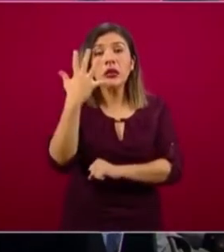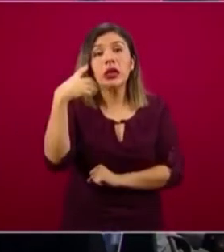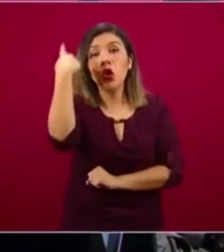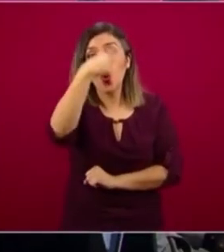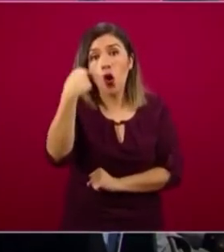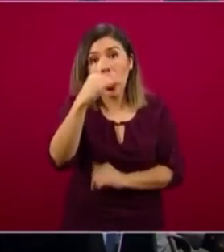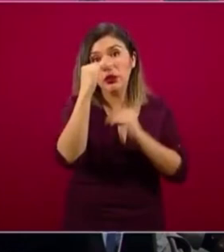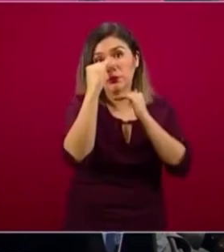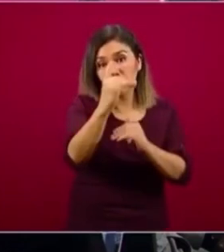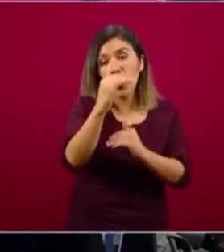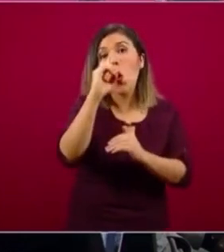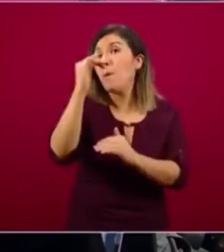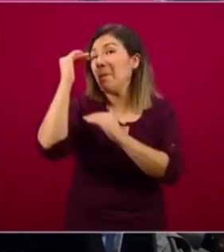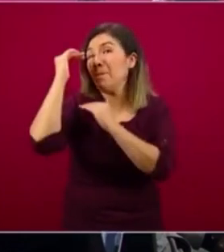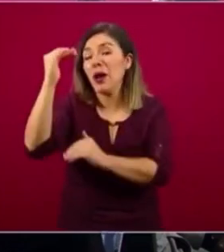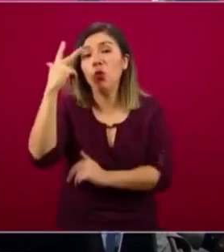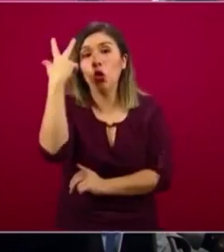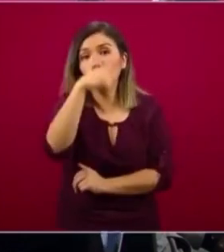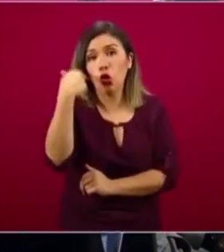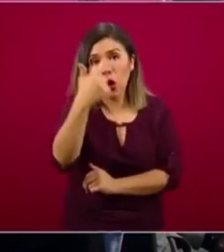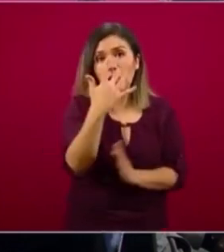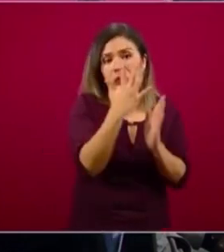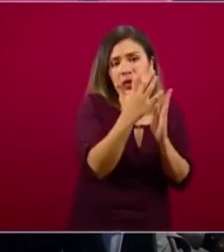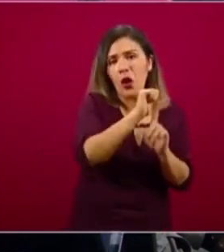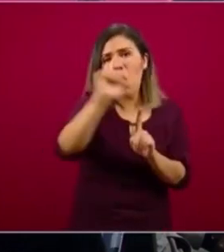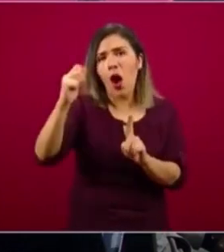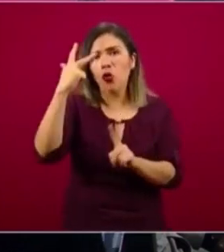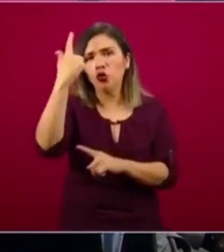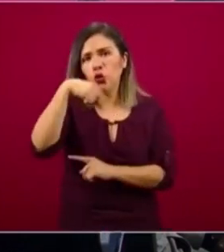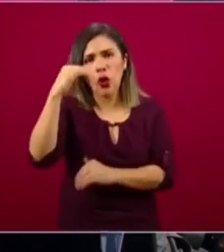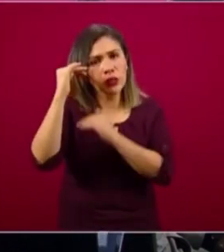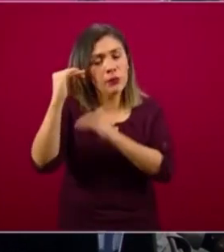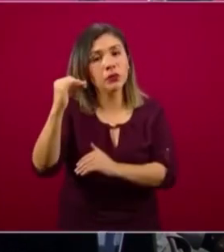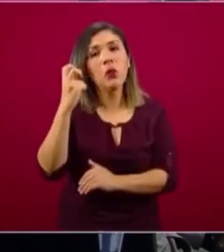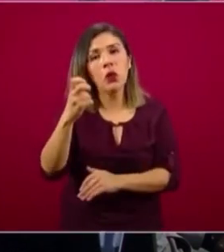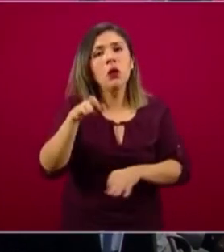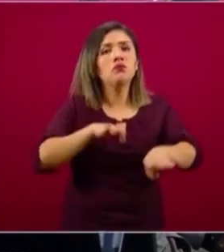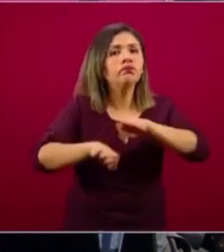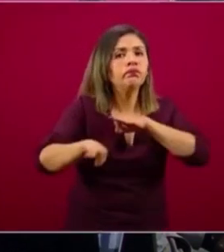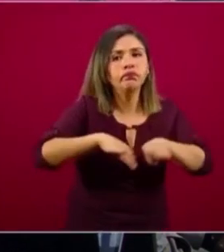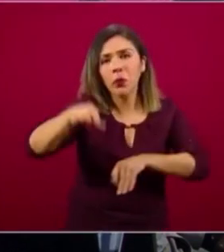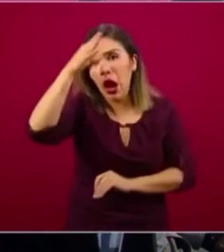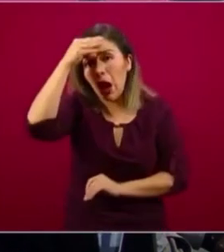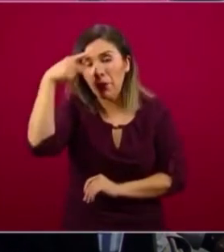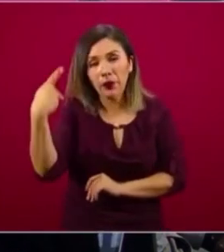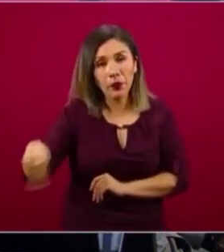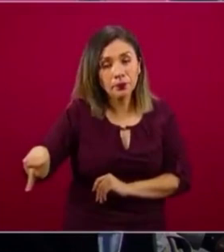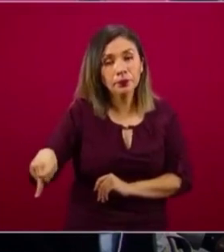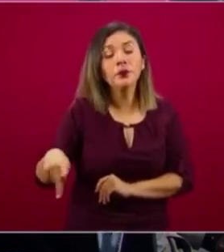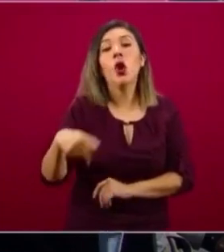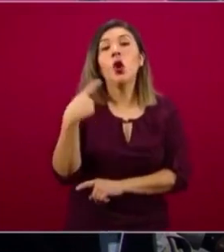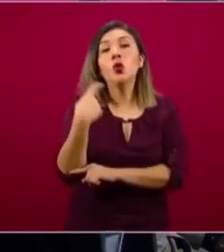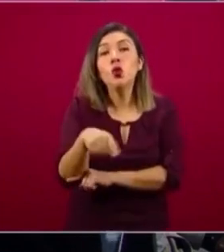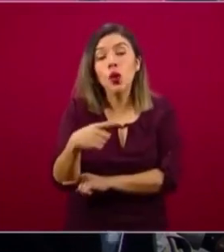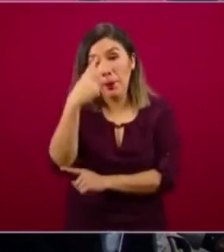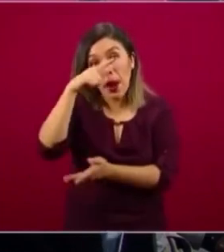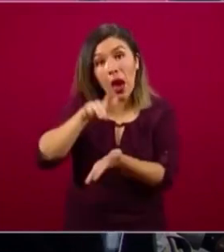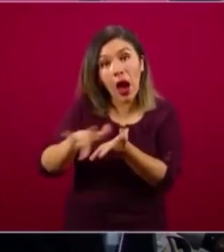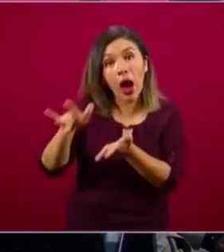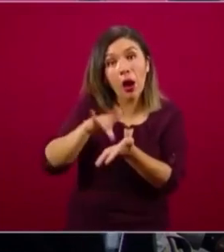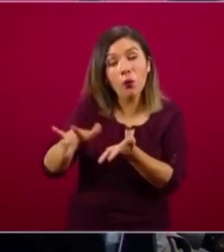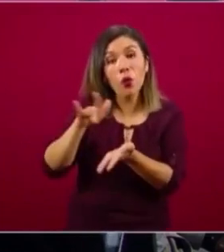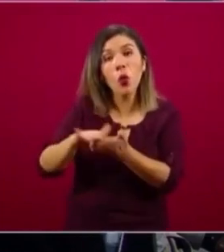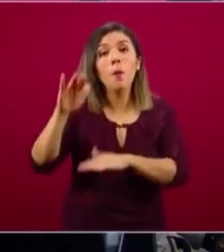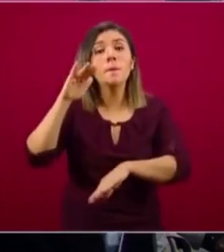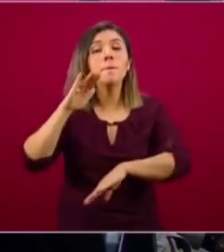máximo ocho, y van a… en ese tiempo en donde van a poder desarrollar estas habilidades. Y la duración del apoyo será hasta por